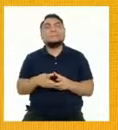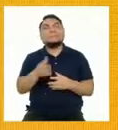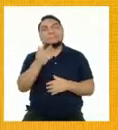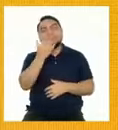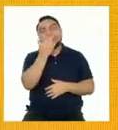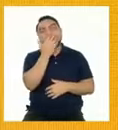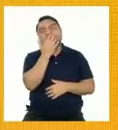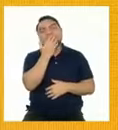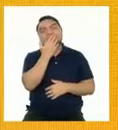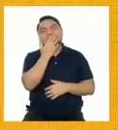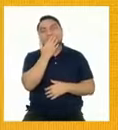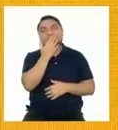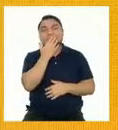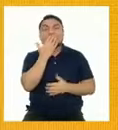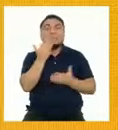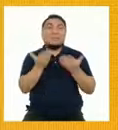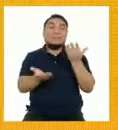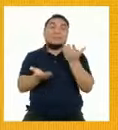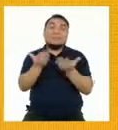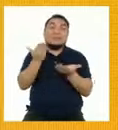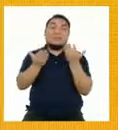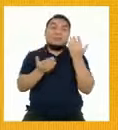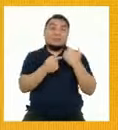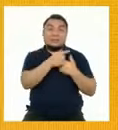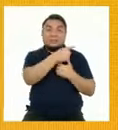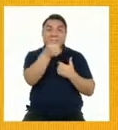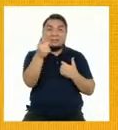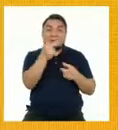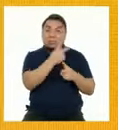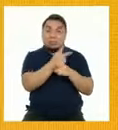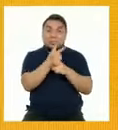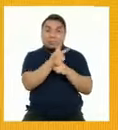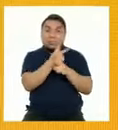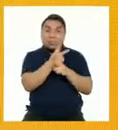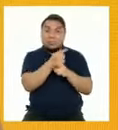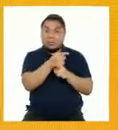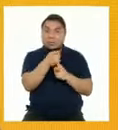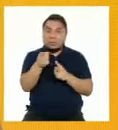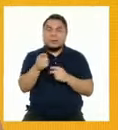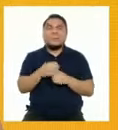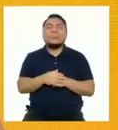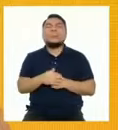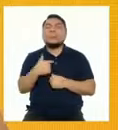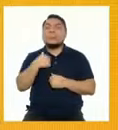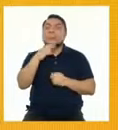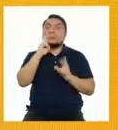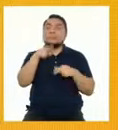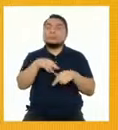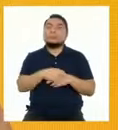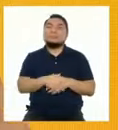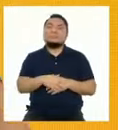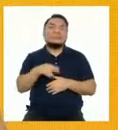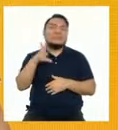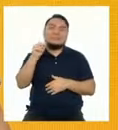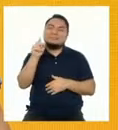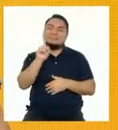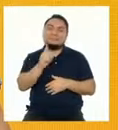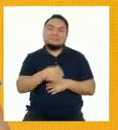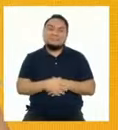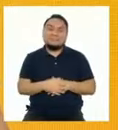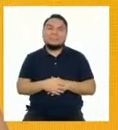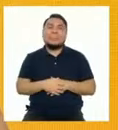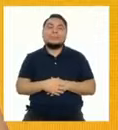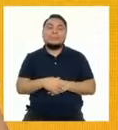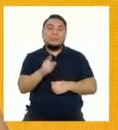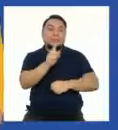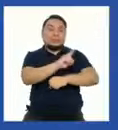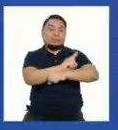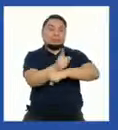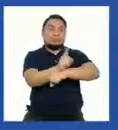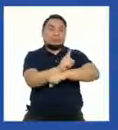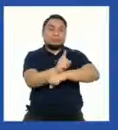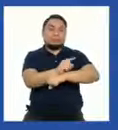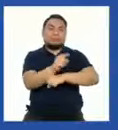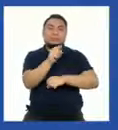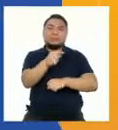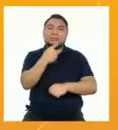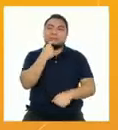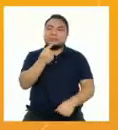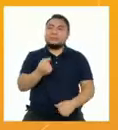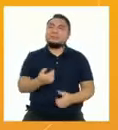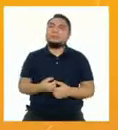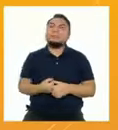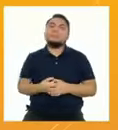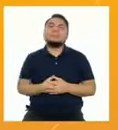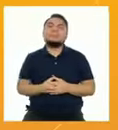Entonces, tal vez... Ya, mi respuesta es... No. El polígrafo dice que eso